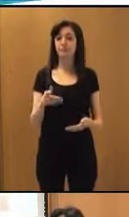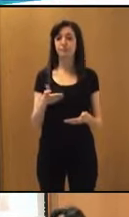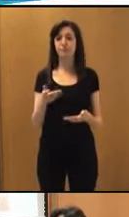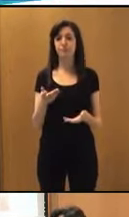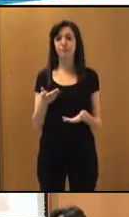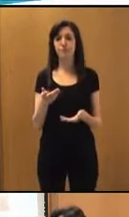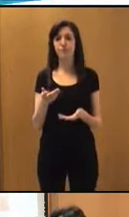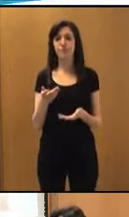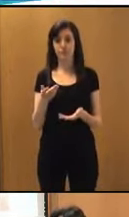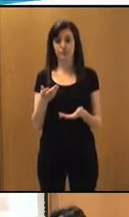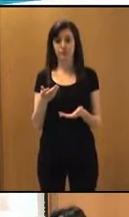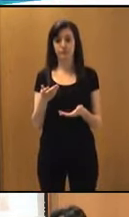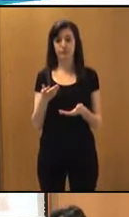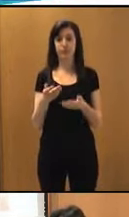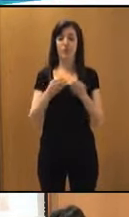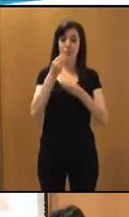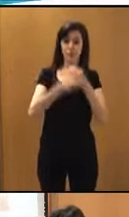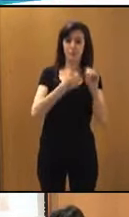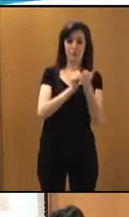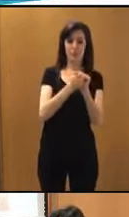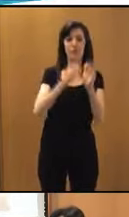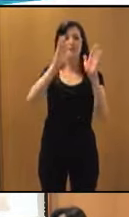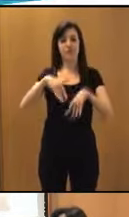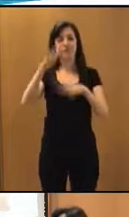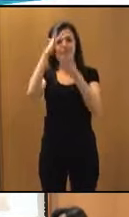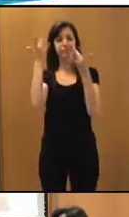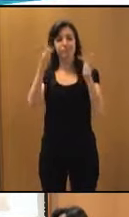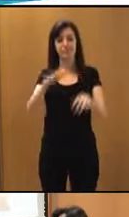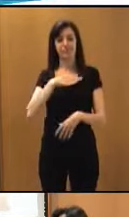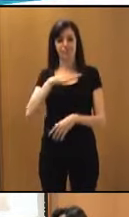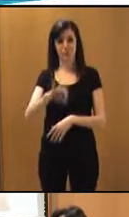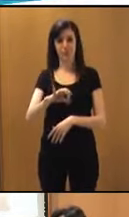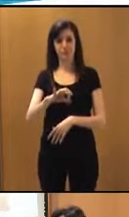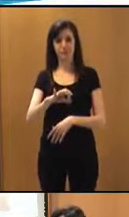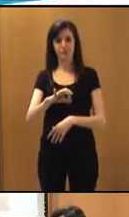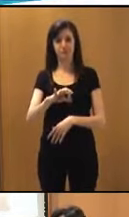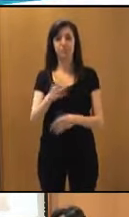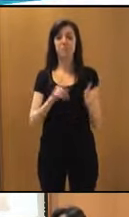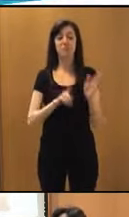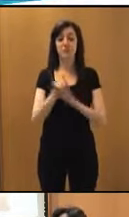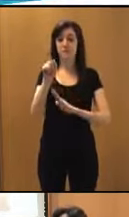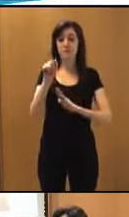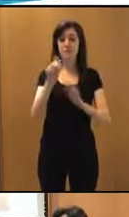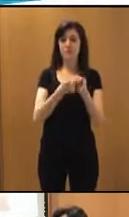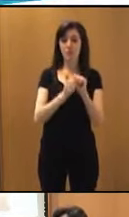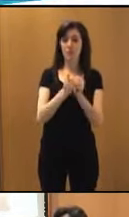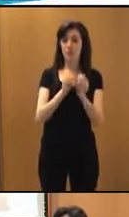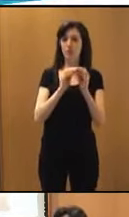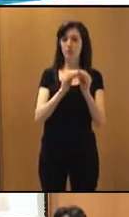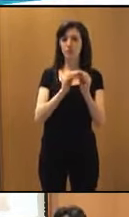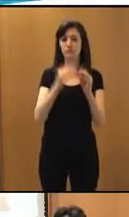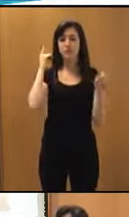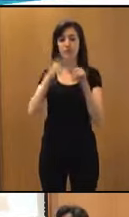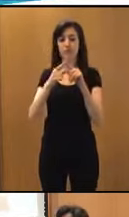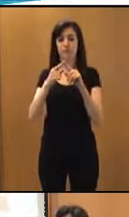cómo a través del uso de videojuegos se puede sensibilizar y cómo se pueden desarrollar videojuegos para acercar